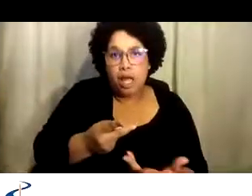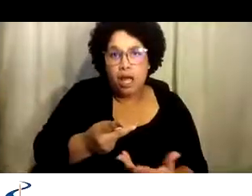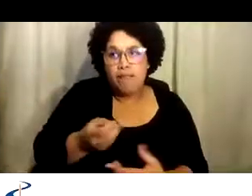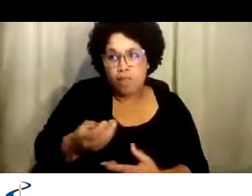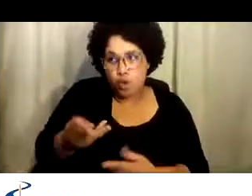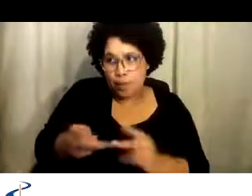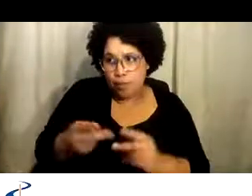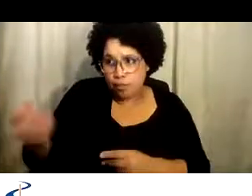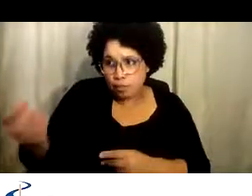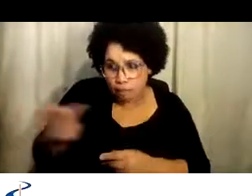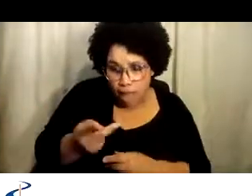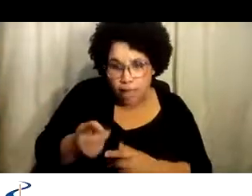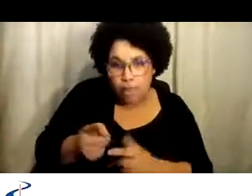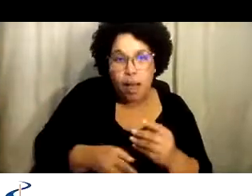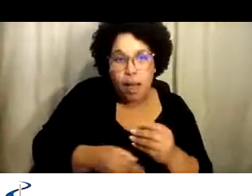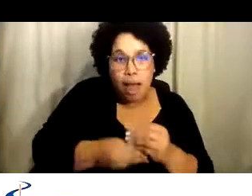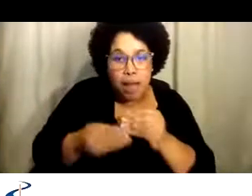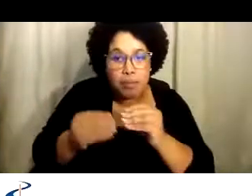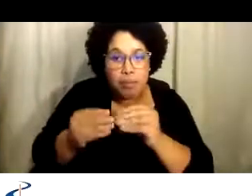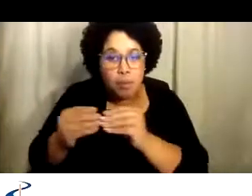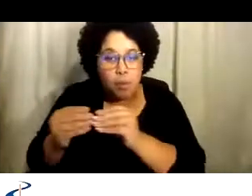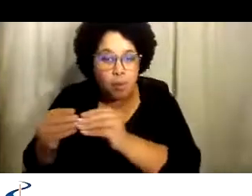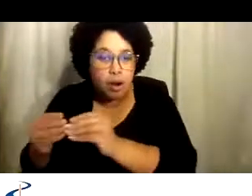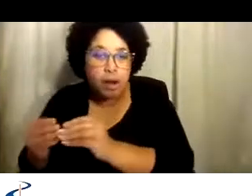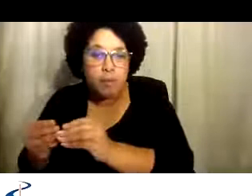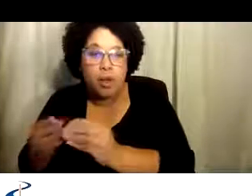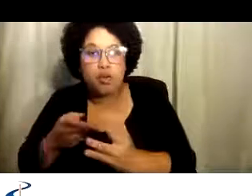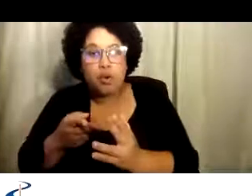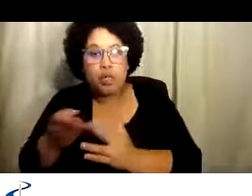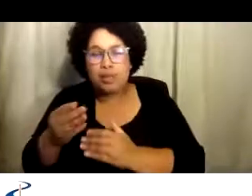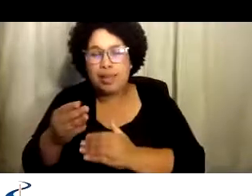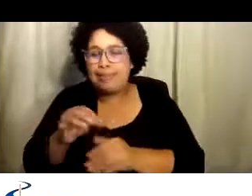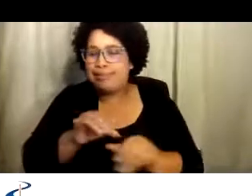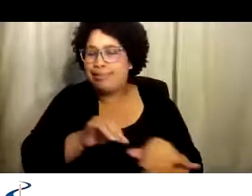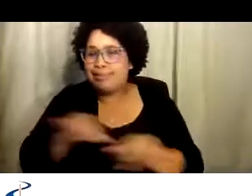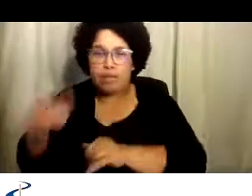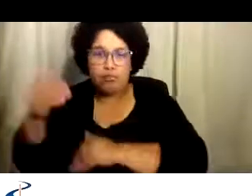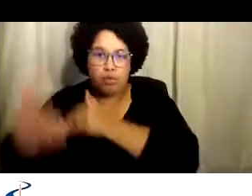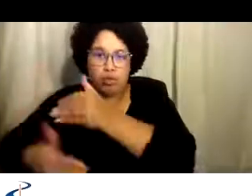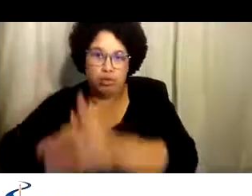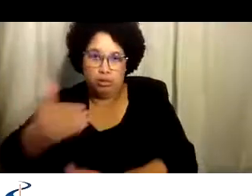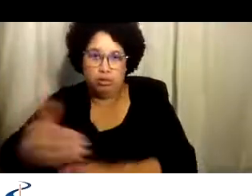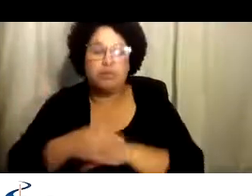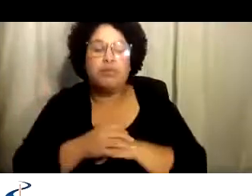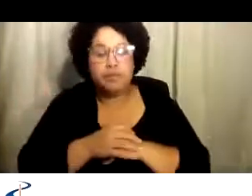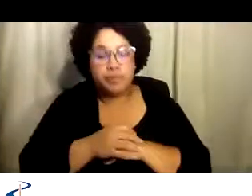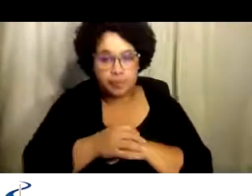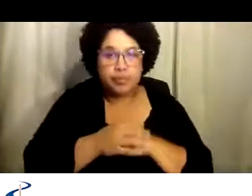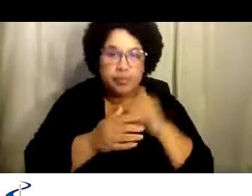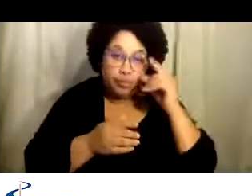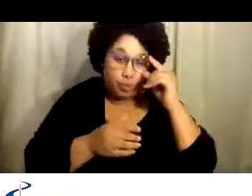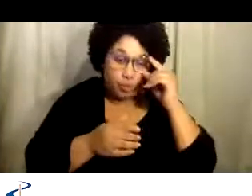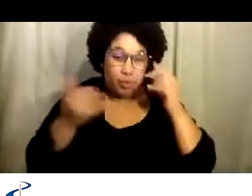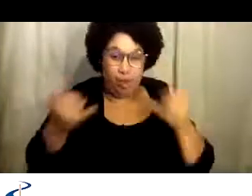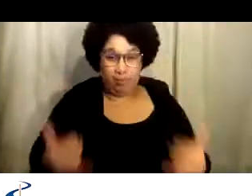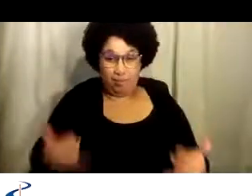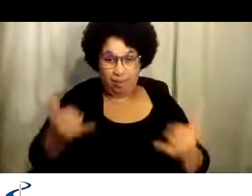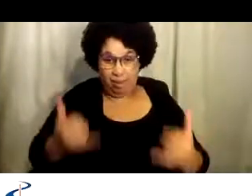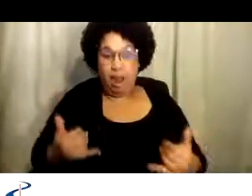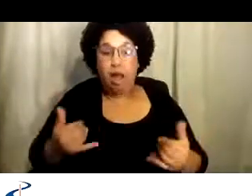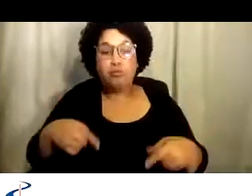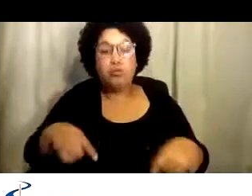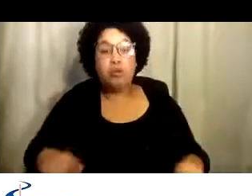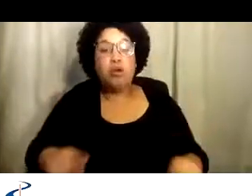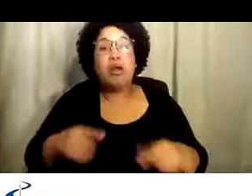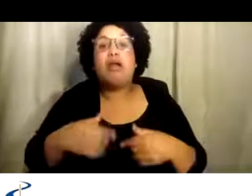Queremos que ellos se sientan seguros y cómodos en regresar y cuando lo hagan, ya que se sientan cómodos, entonces podemos hacerlo con aún más. Y continuaremos con la